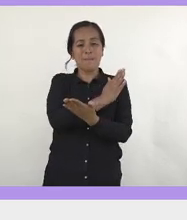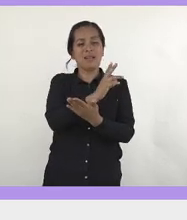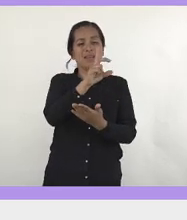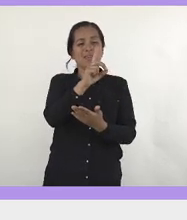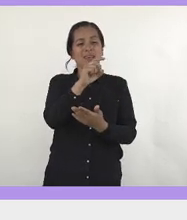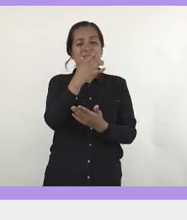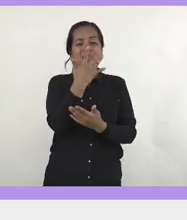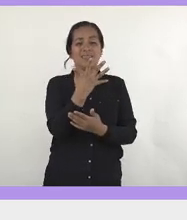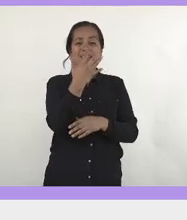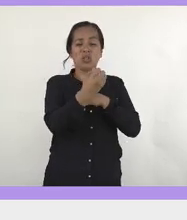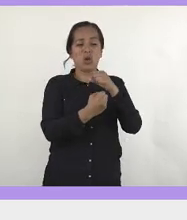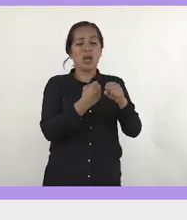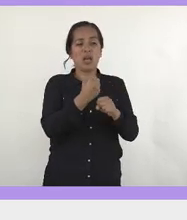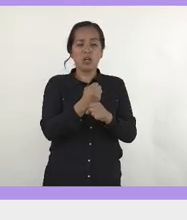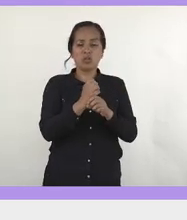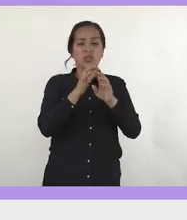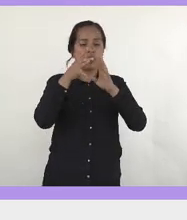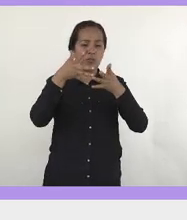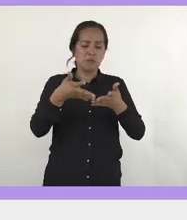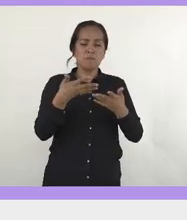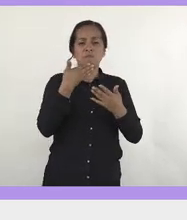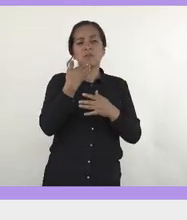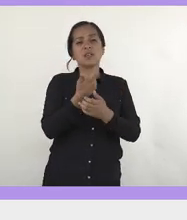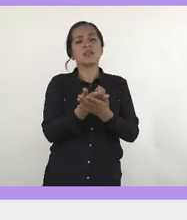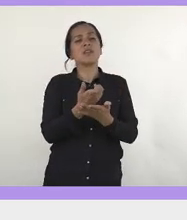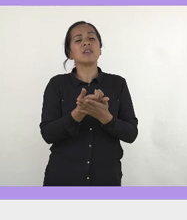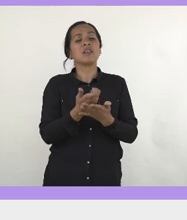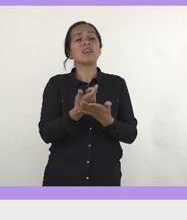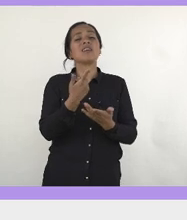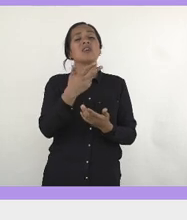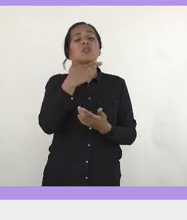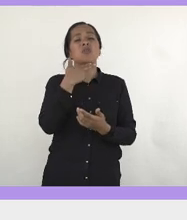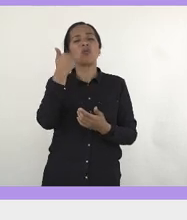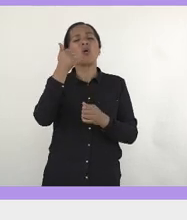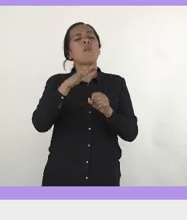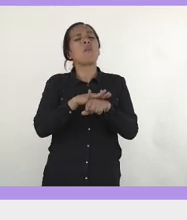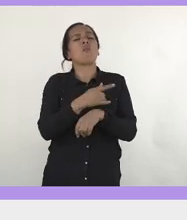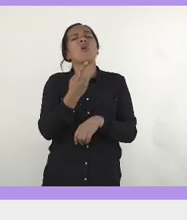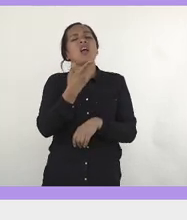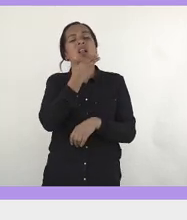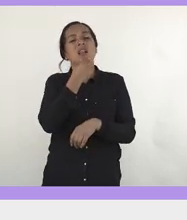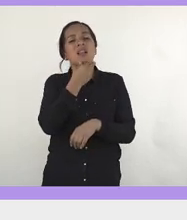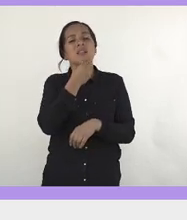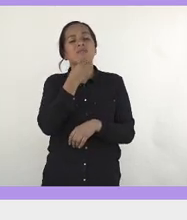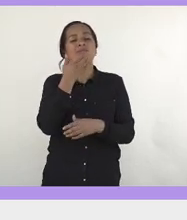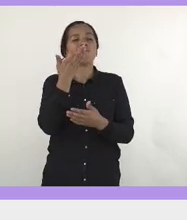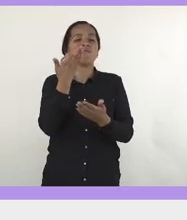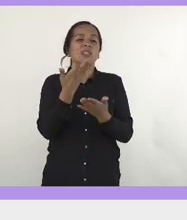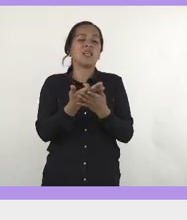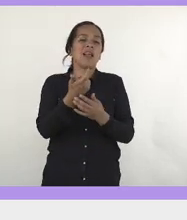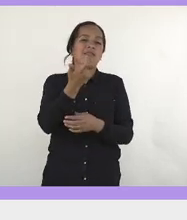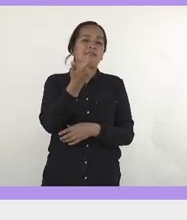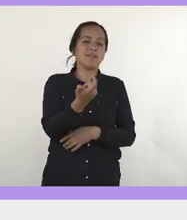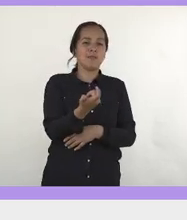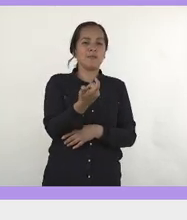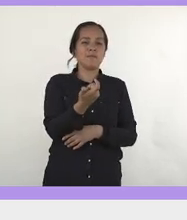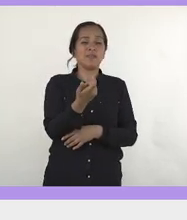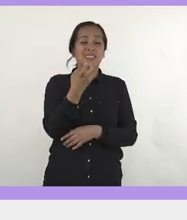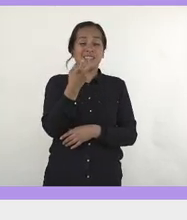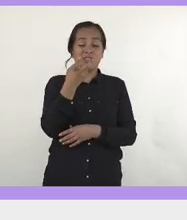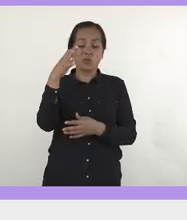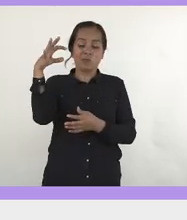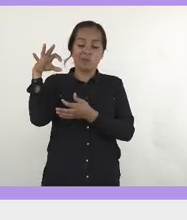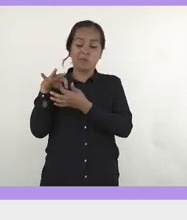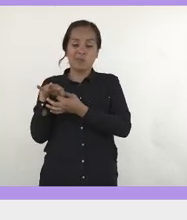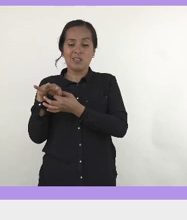económicamente ya más activos, las principales razones de un suicidio en un hombre son las finanzas. Entonces, si tú eso lo ligas